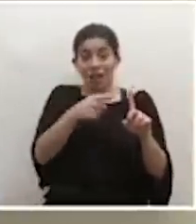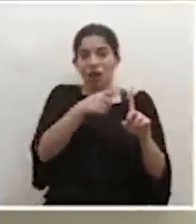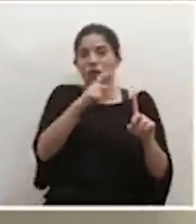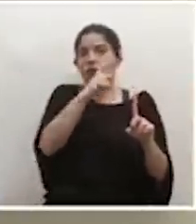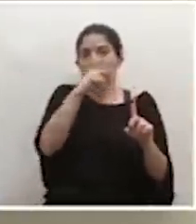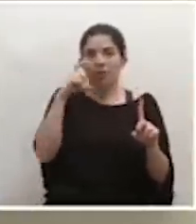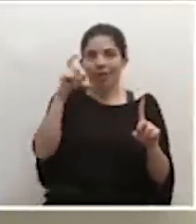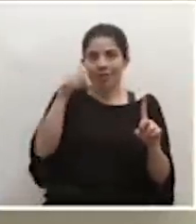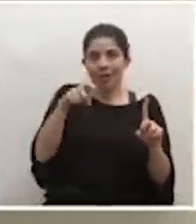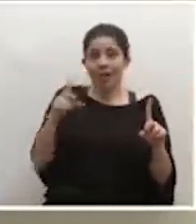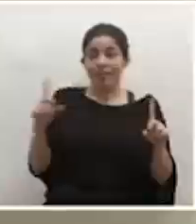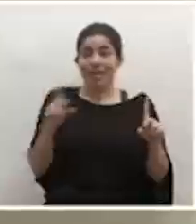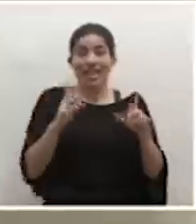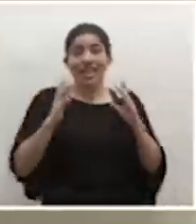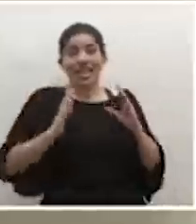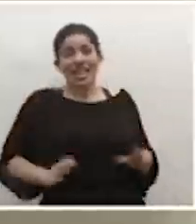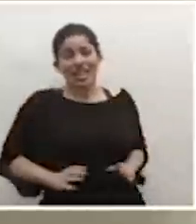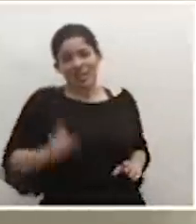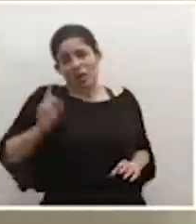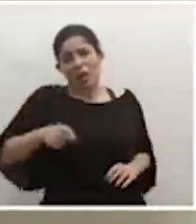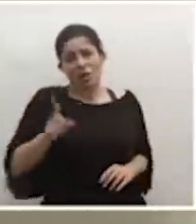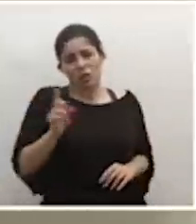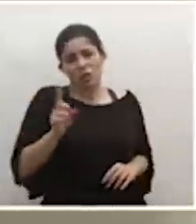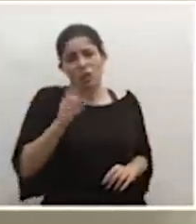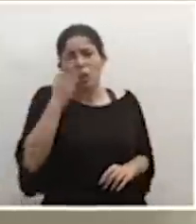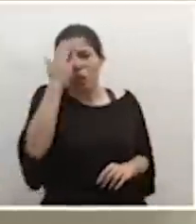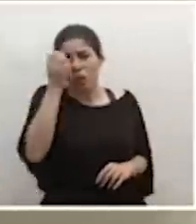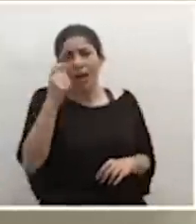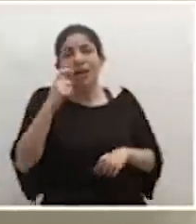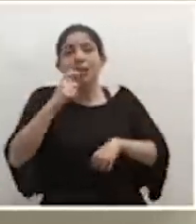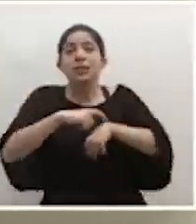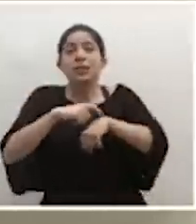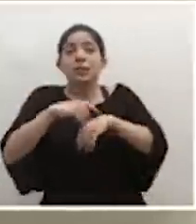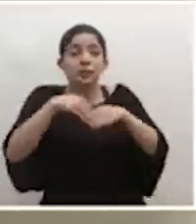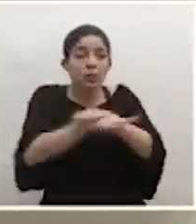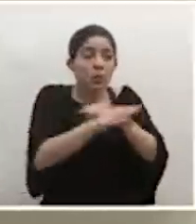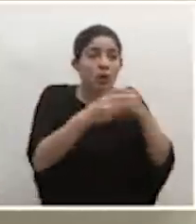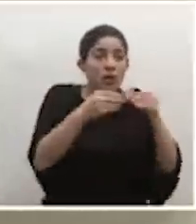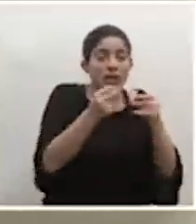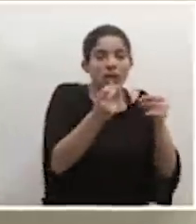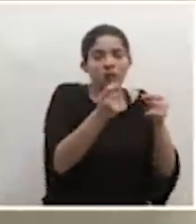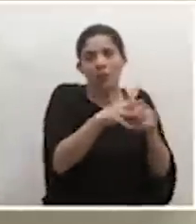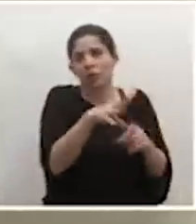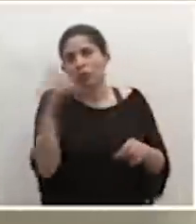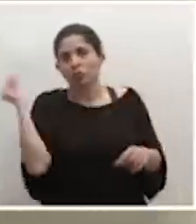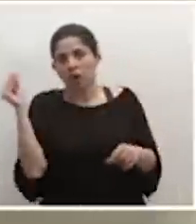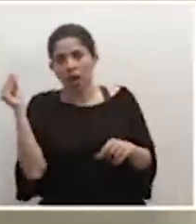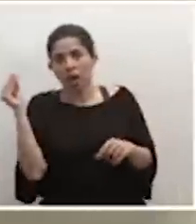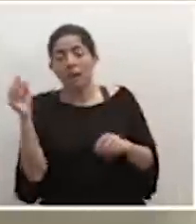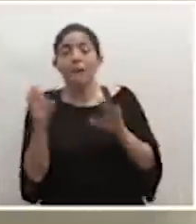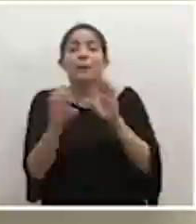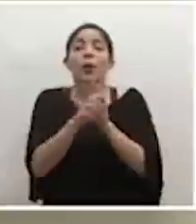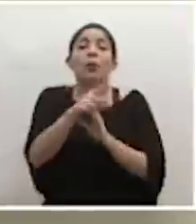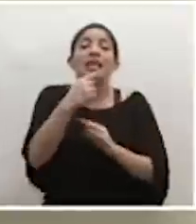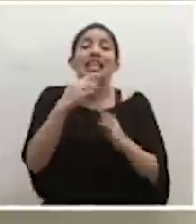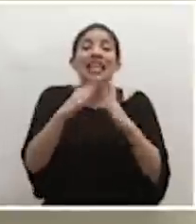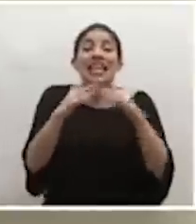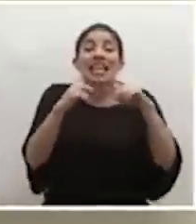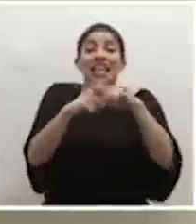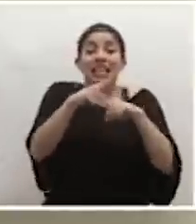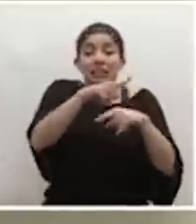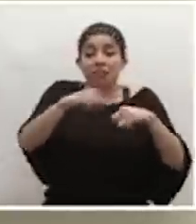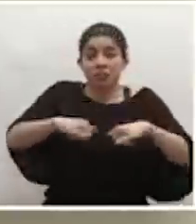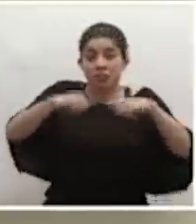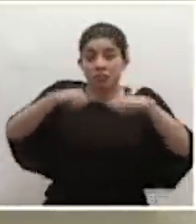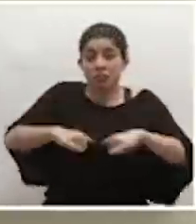cliente no, porque justamente estamos considerando que el tiempo de permanencia es mucho más rápido. Ya usted me dice, por ejemplo, en una iglesia, en donde